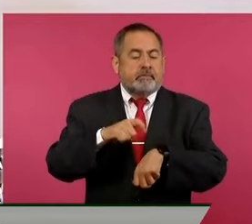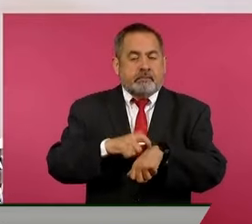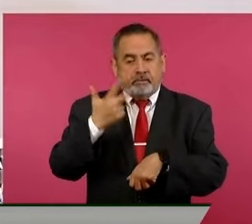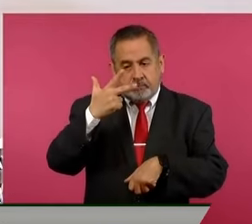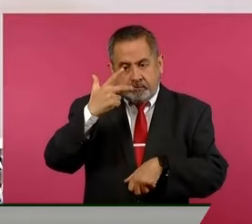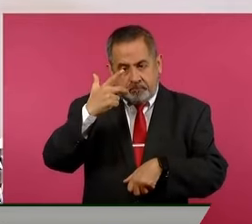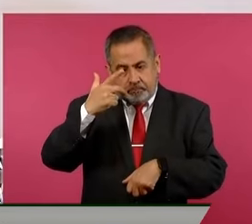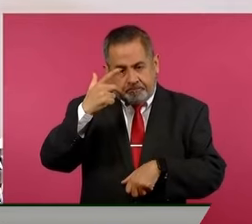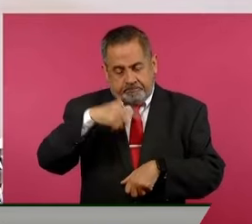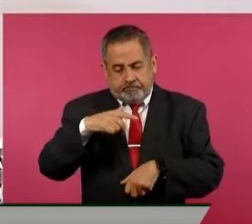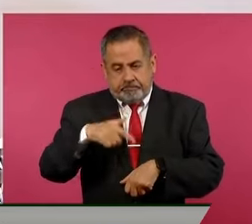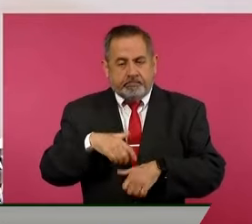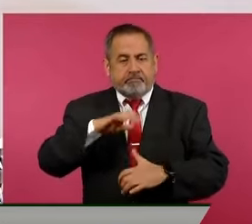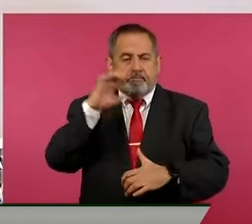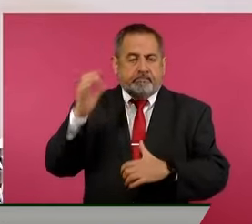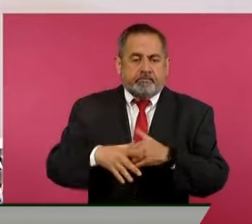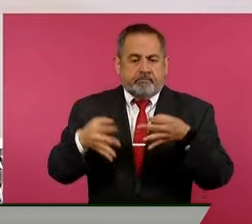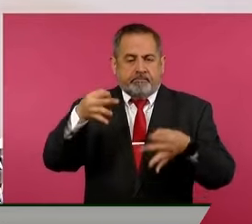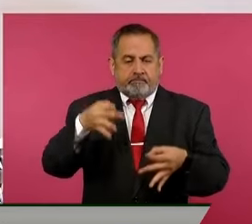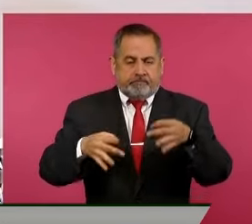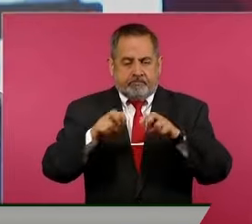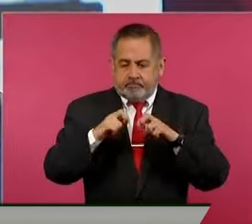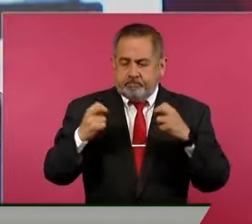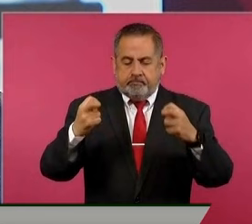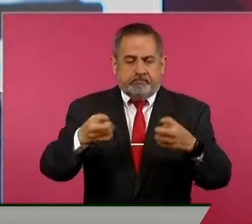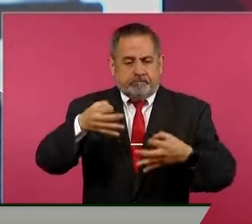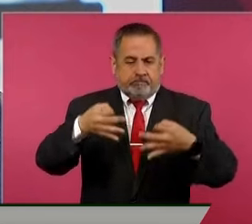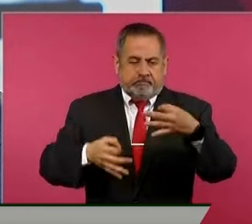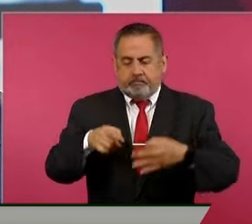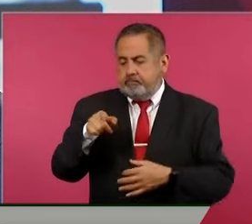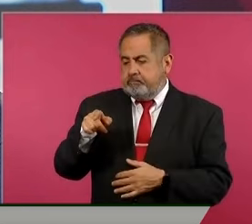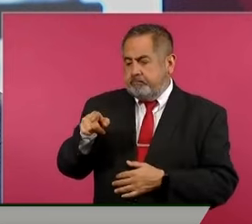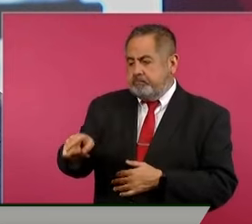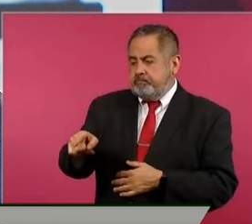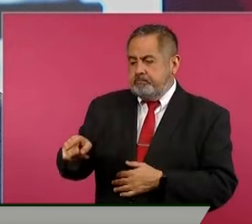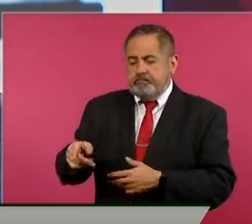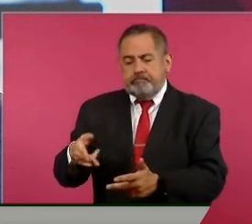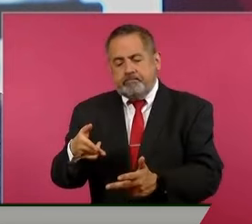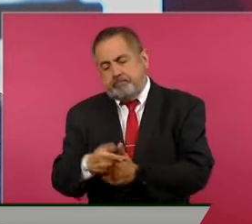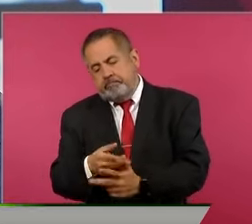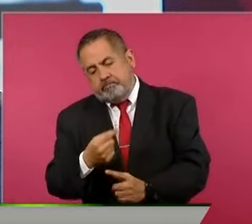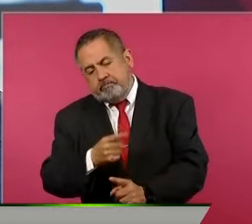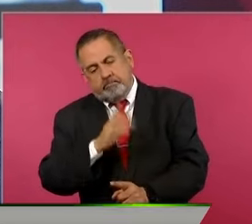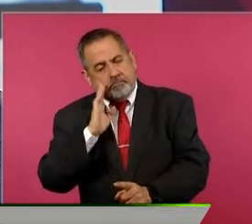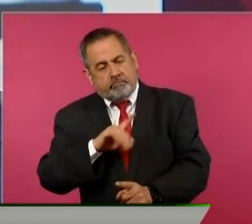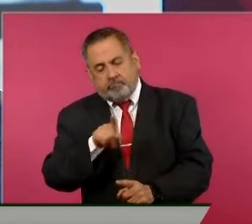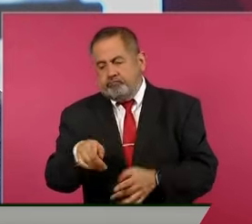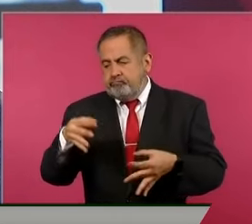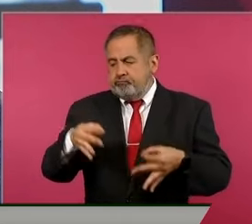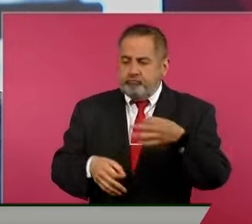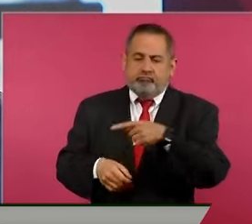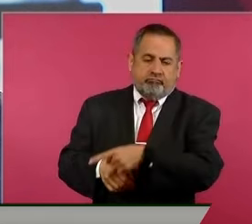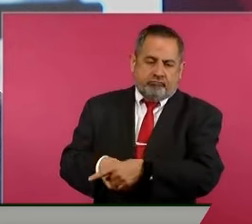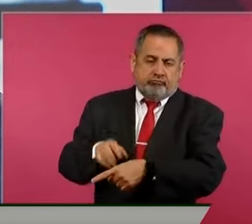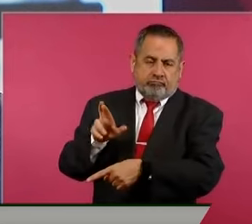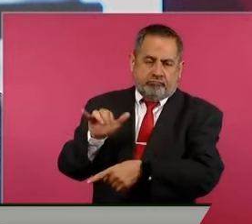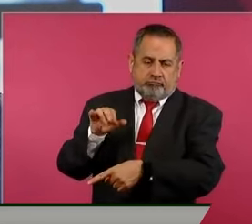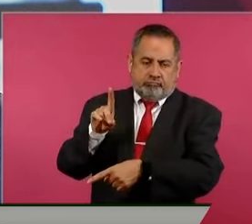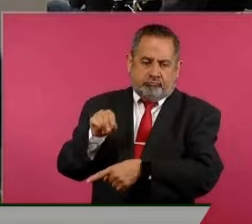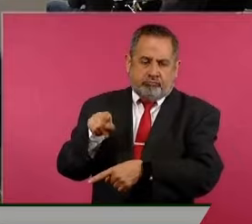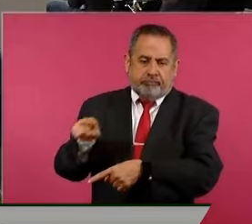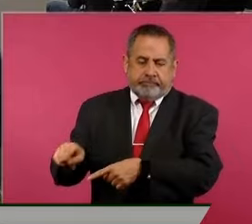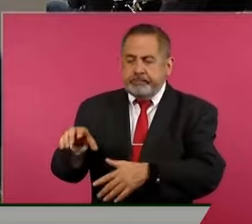penal de Iguala. Los dos hijos de Ana Rosa también fueron detenidos tras ser dados de alta del hospital. Axel Alejandro fue enviado al penal de